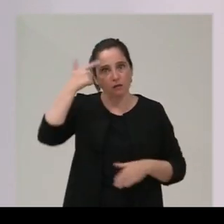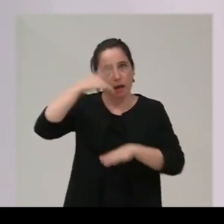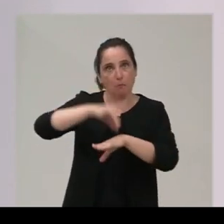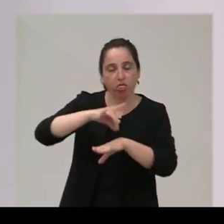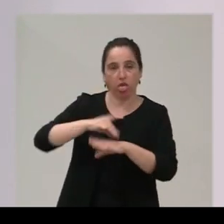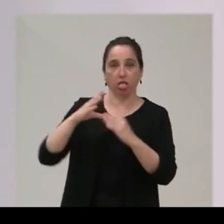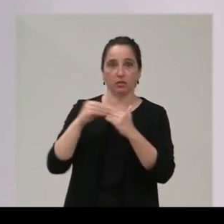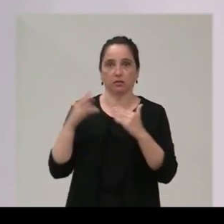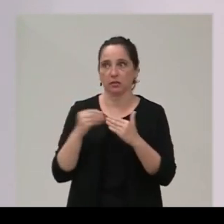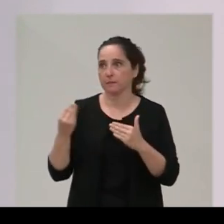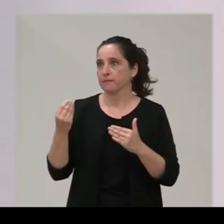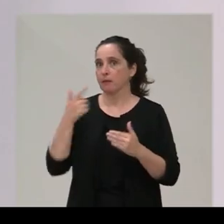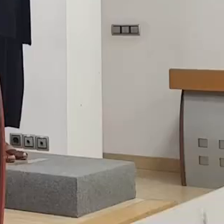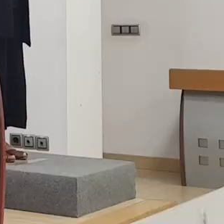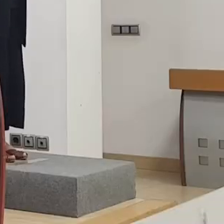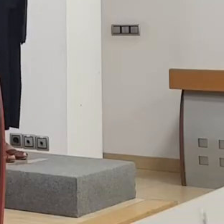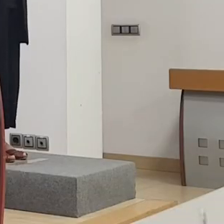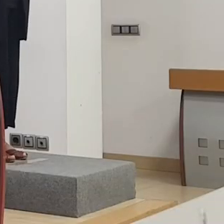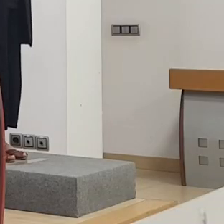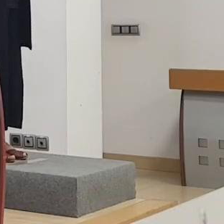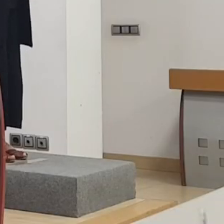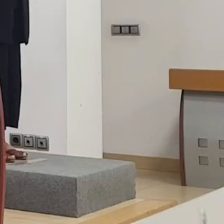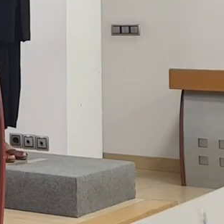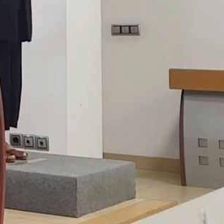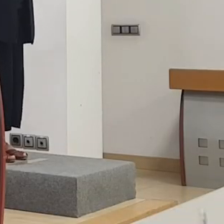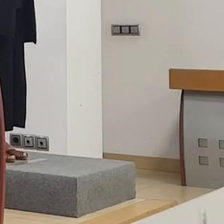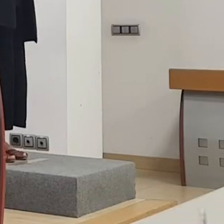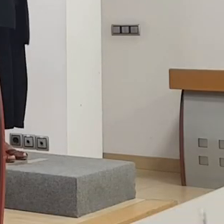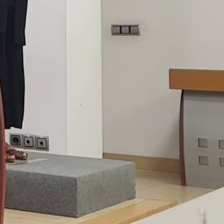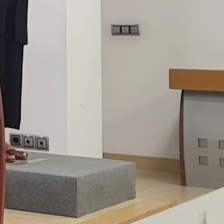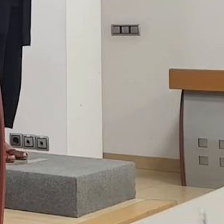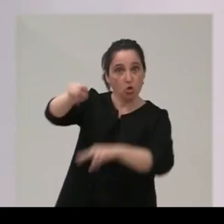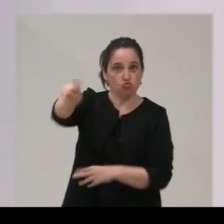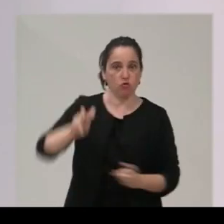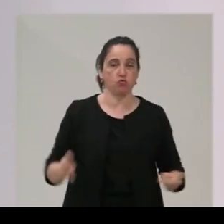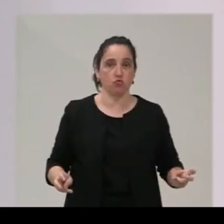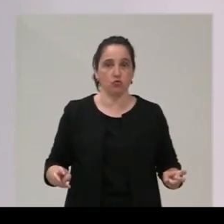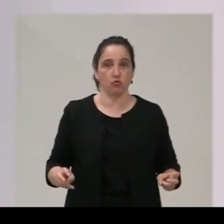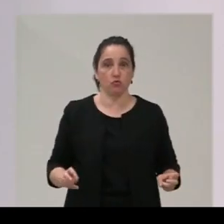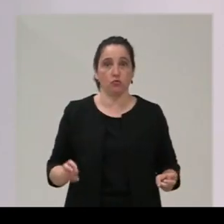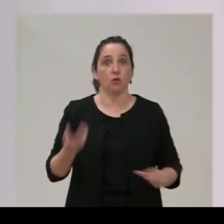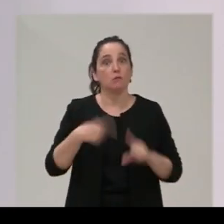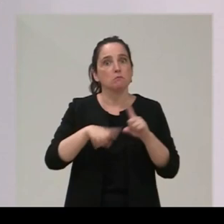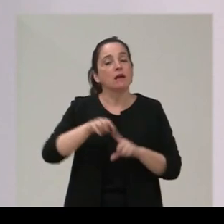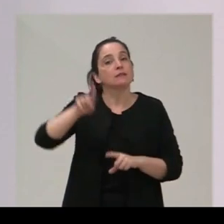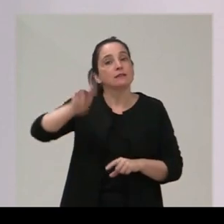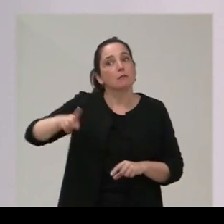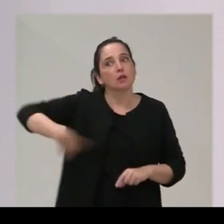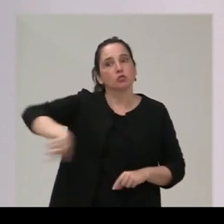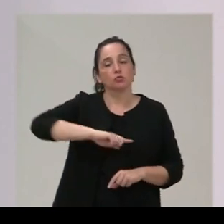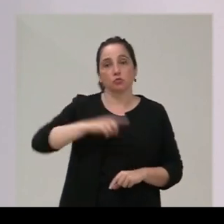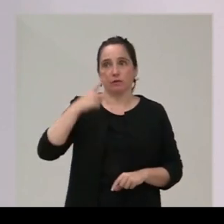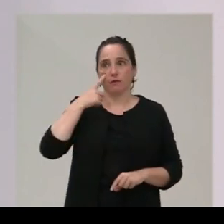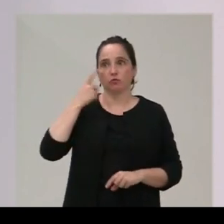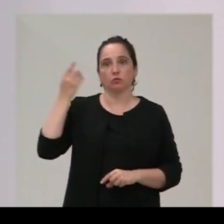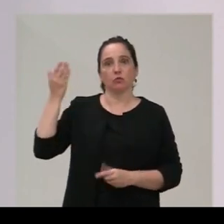para que se pueda abordar con criterio esta ampliación este refuerzo para ambas cosas y en donde también nos hemos encontrado